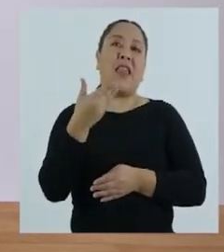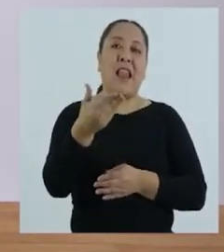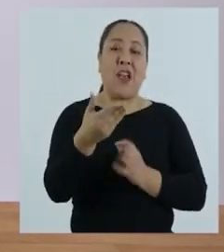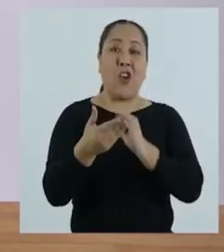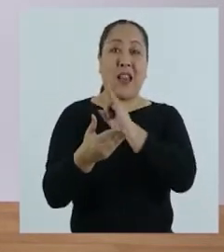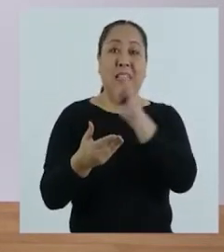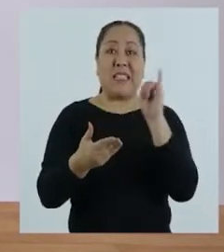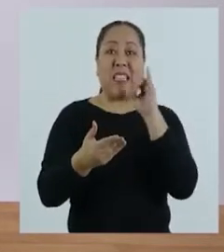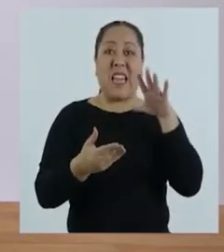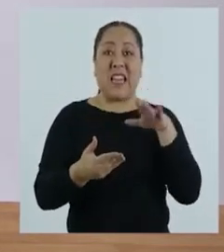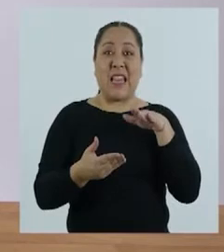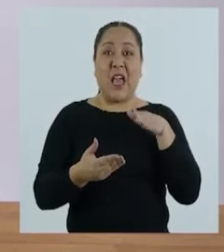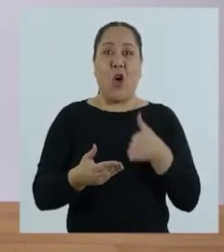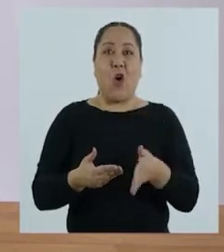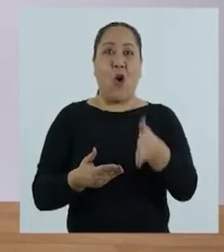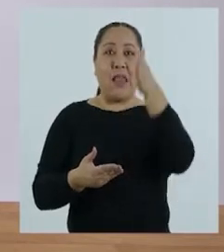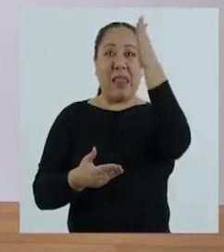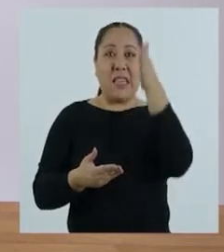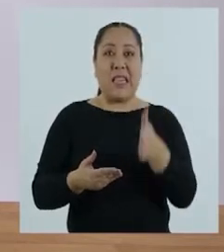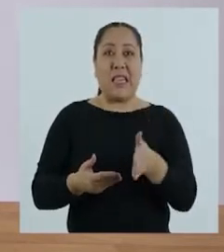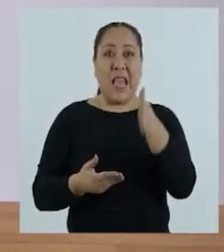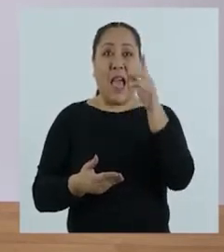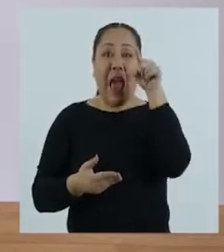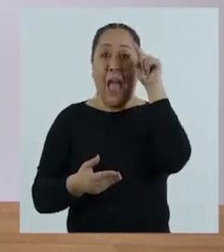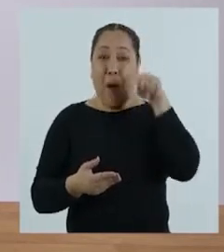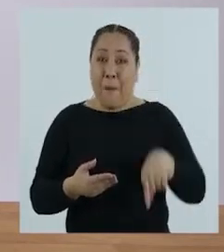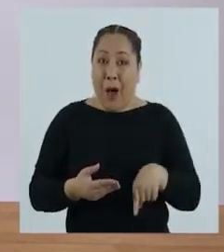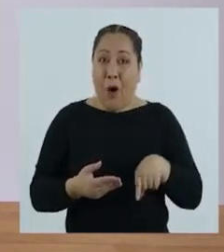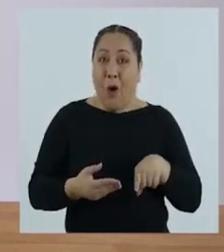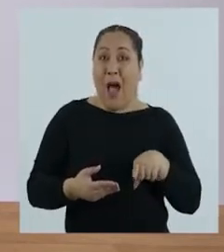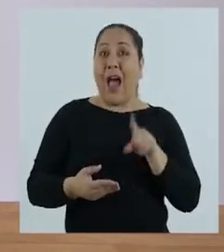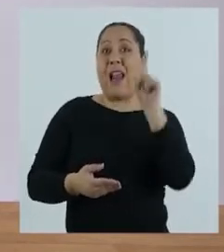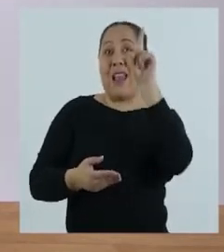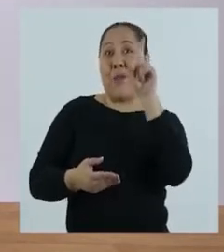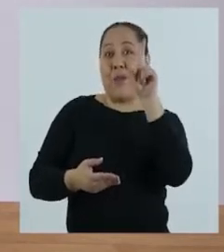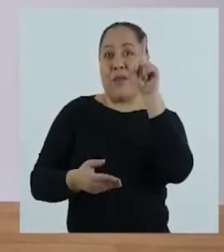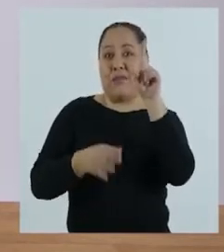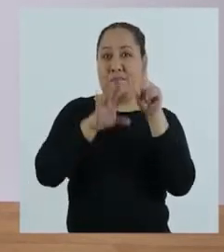Y con la mano izquierda trazaremos una línea vertical de abajo hacia arriba.